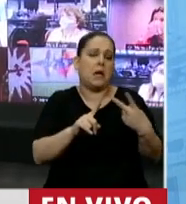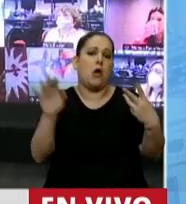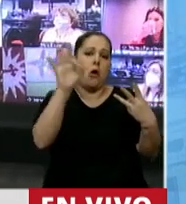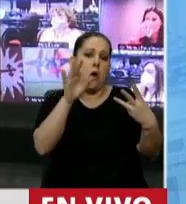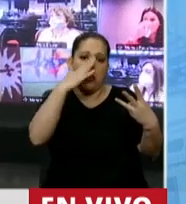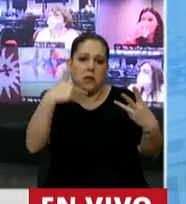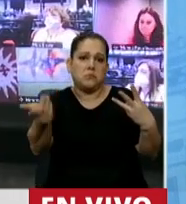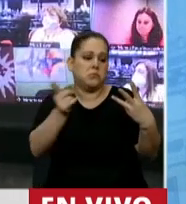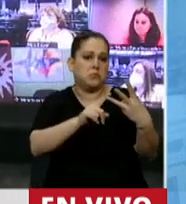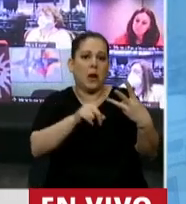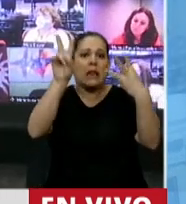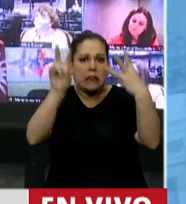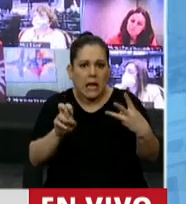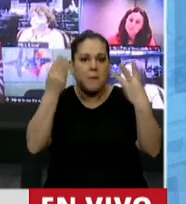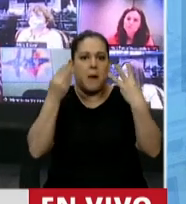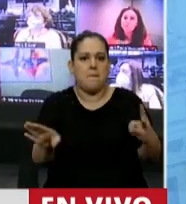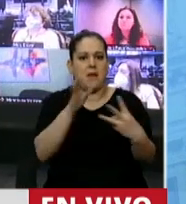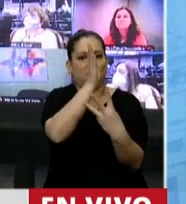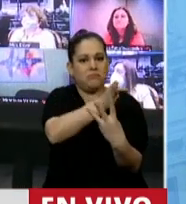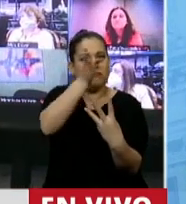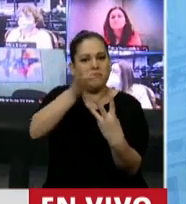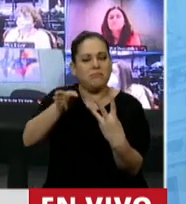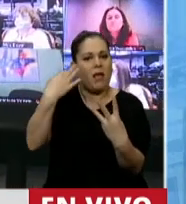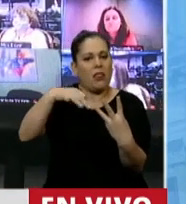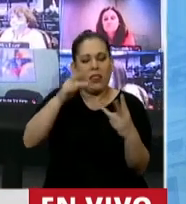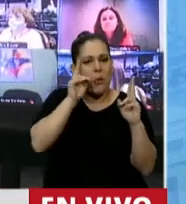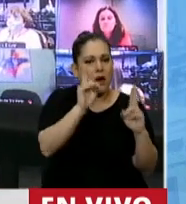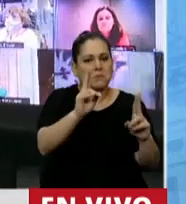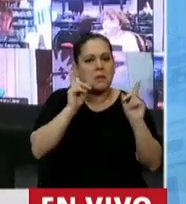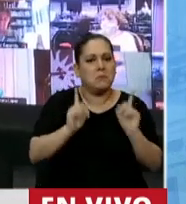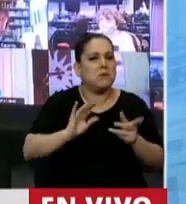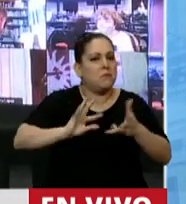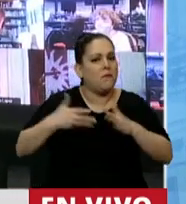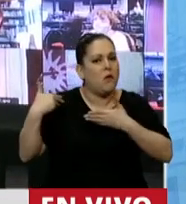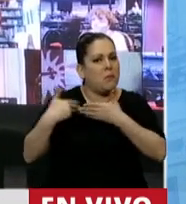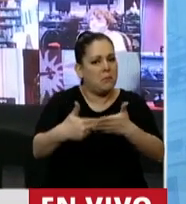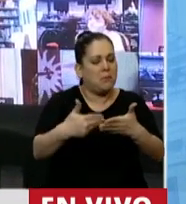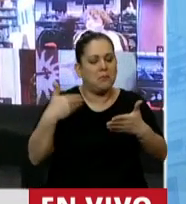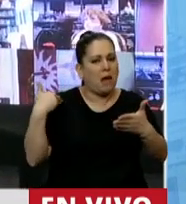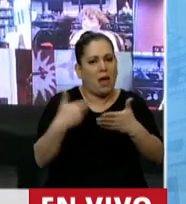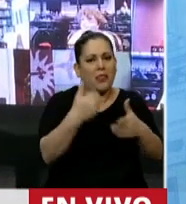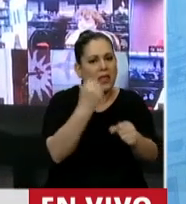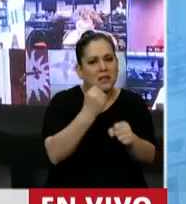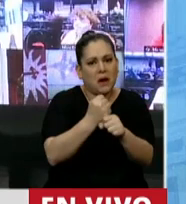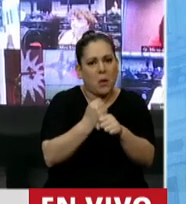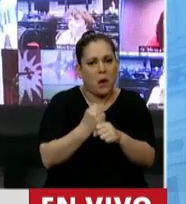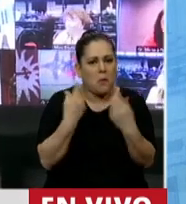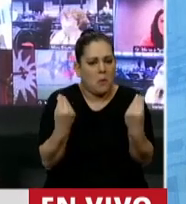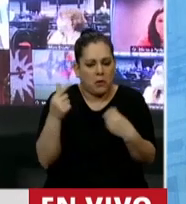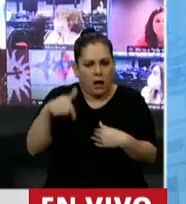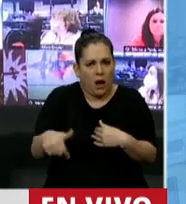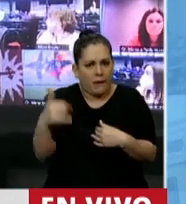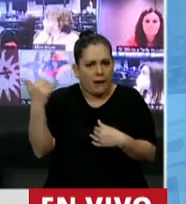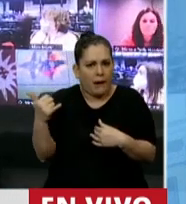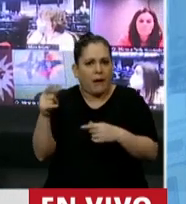luego comencemos con los temas, porque es muy difícil, Presidente, esta diferenciación que tenemos entre quienes